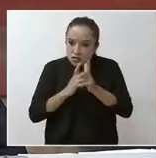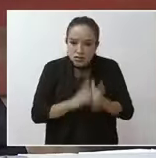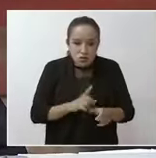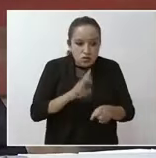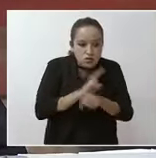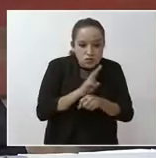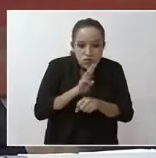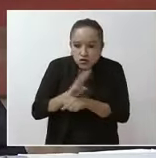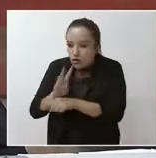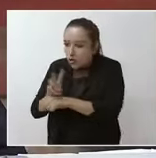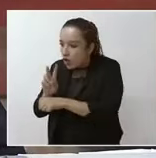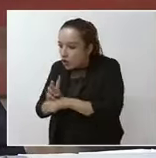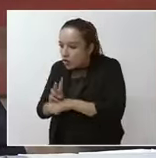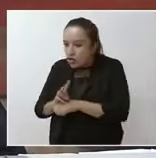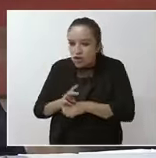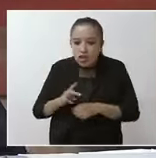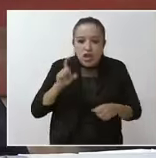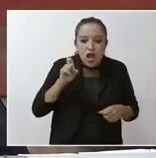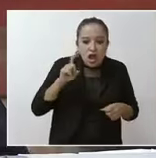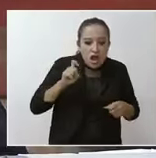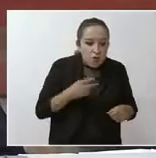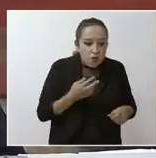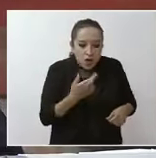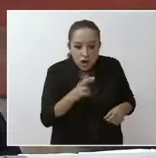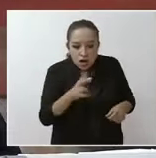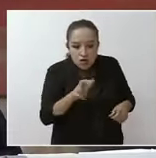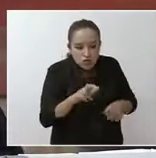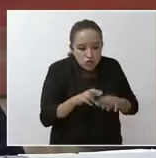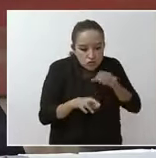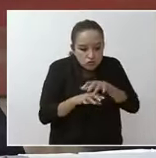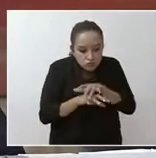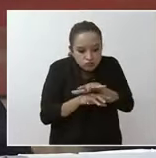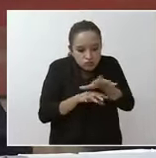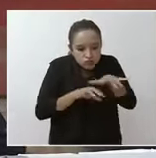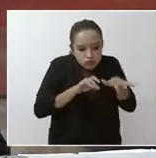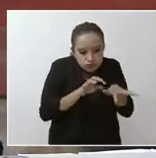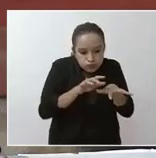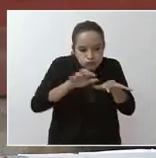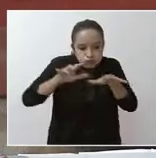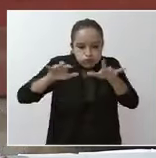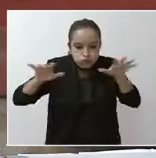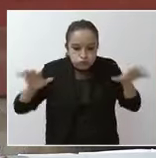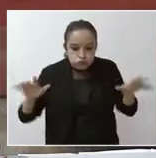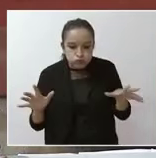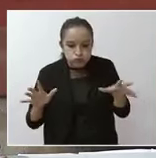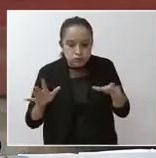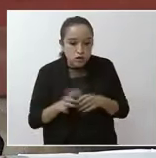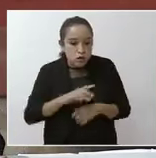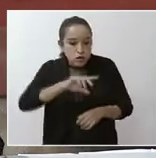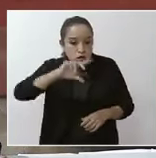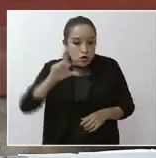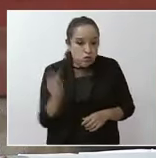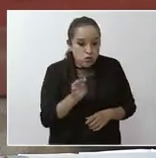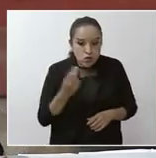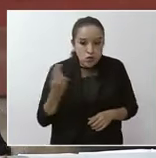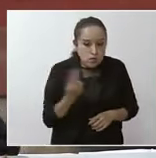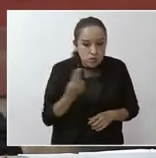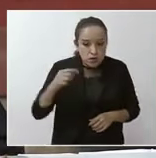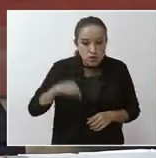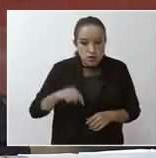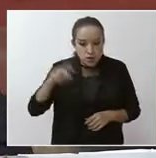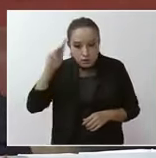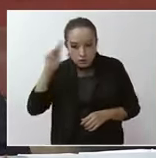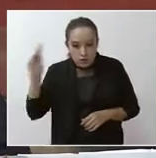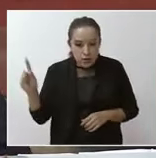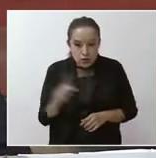niveles de agua en los ríos, a Coxitlán también. Como operativos, después de la emergencia en Pachuca